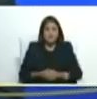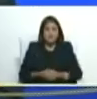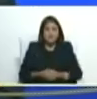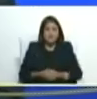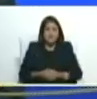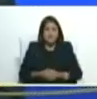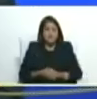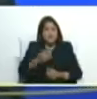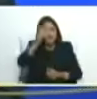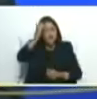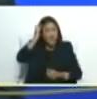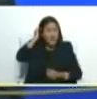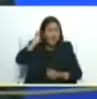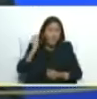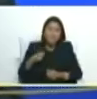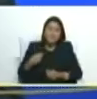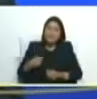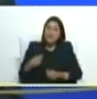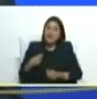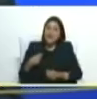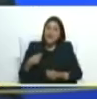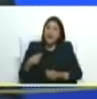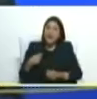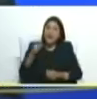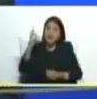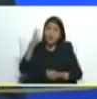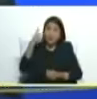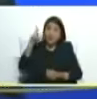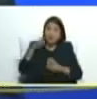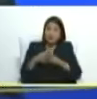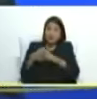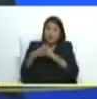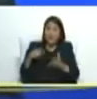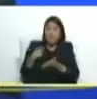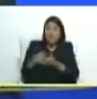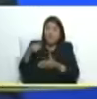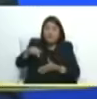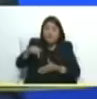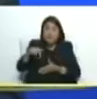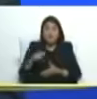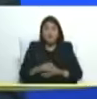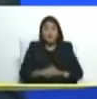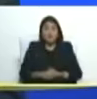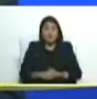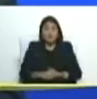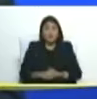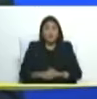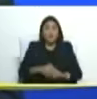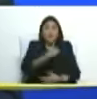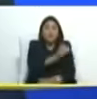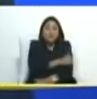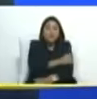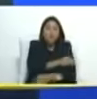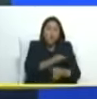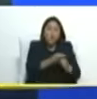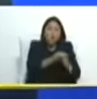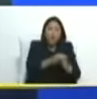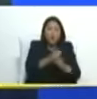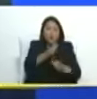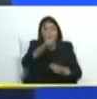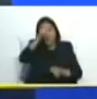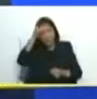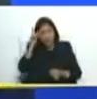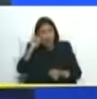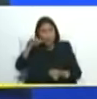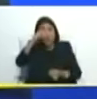financiada operada y dirigida desde Washington con sus operadores internos el Leopoldo López